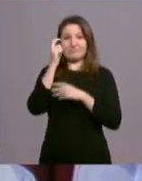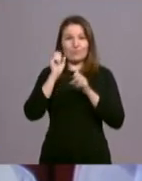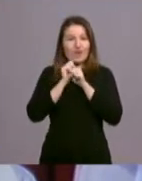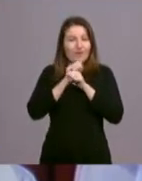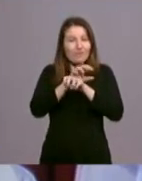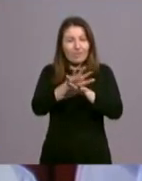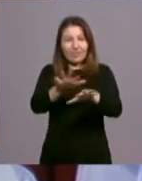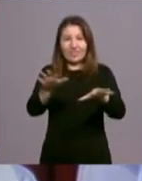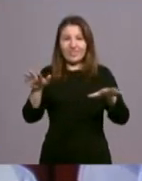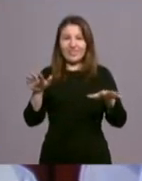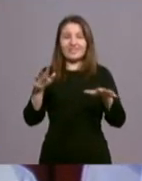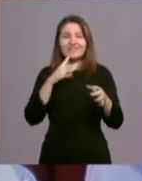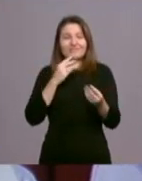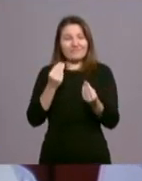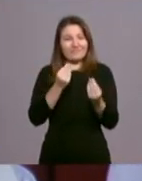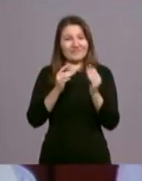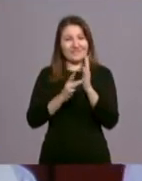y el sabor de Jesús. ¡Gracias! ¡Gracias!